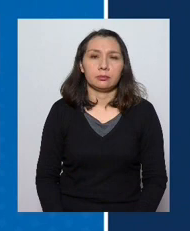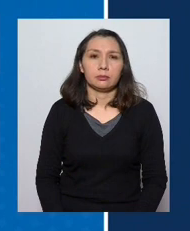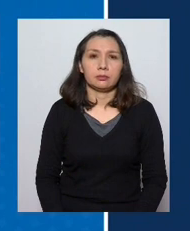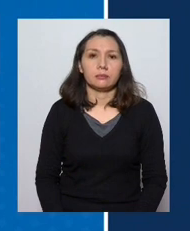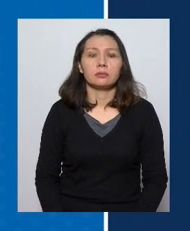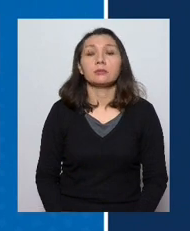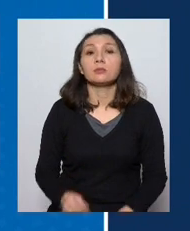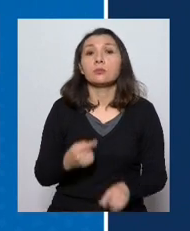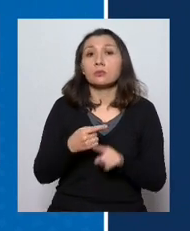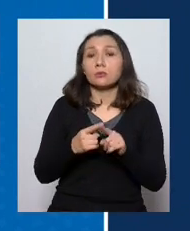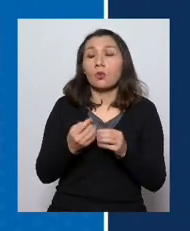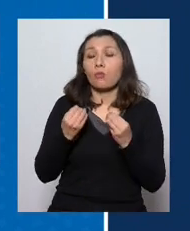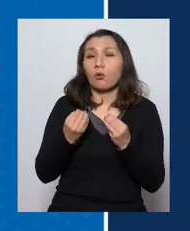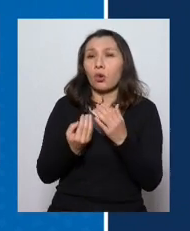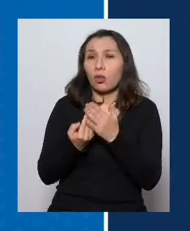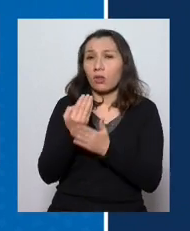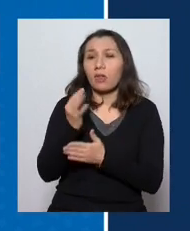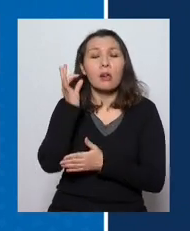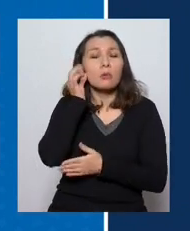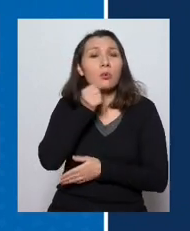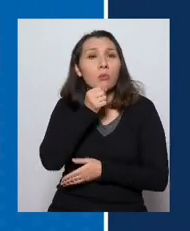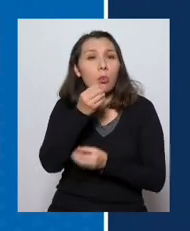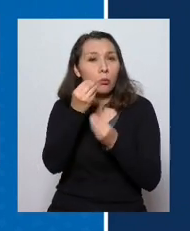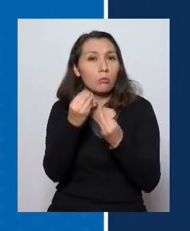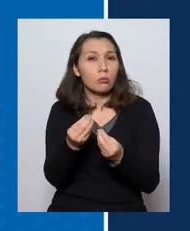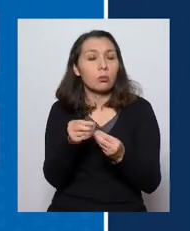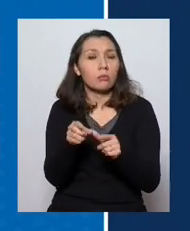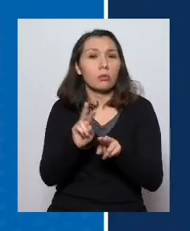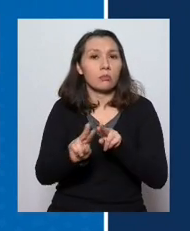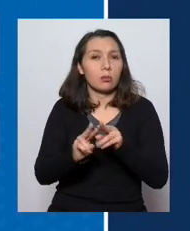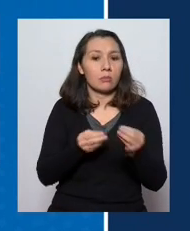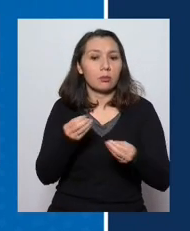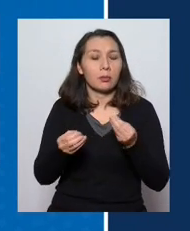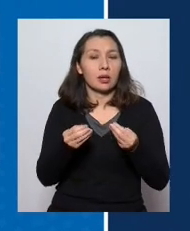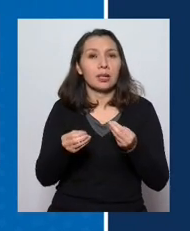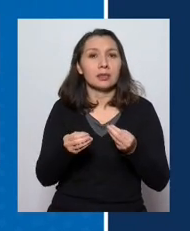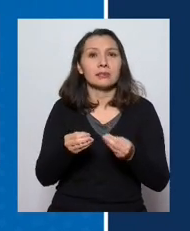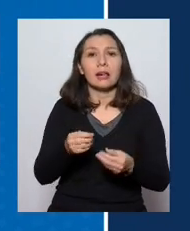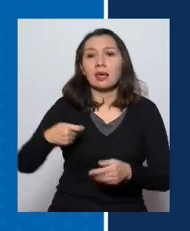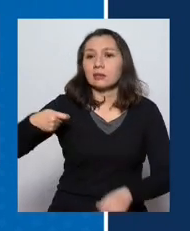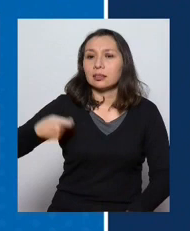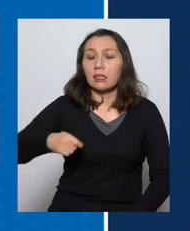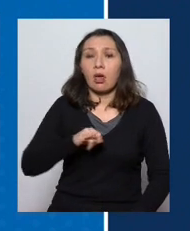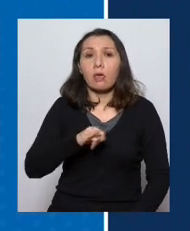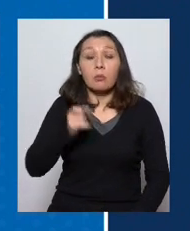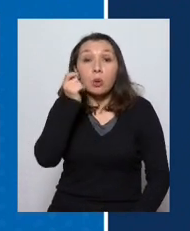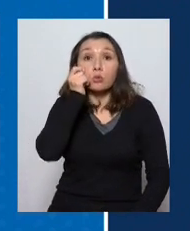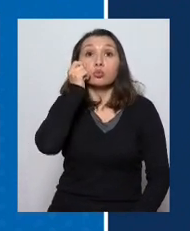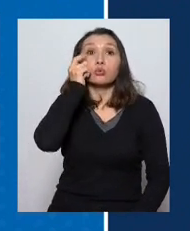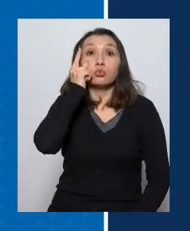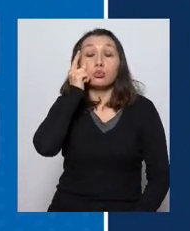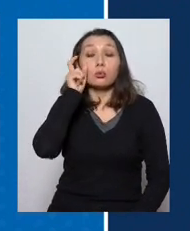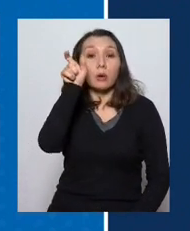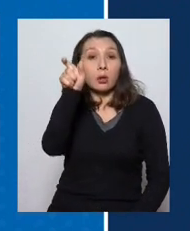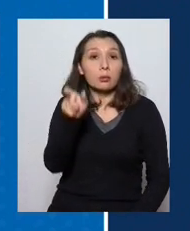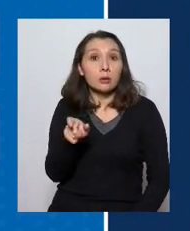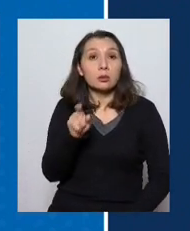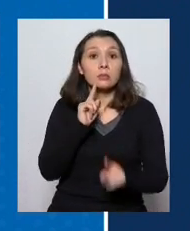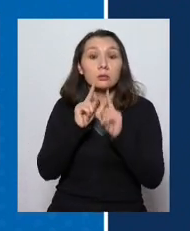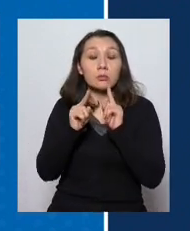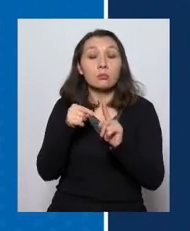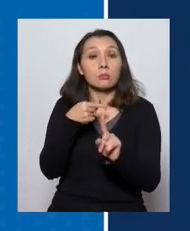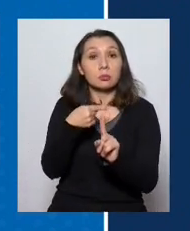Subsecretarios buenos días hay preocupación de lo que pueda pasar con el Senado luego de lo que se conoce de este